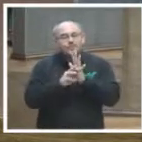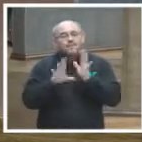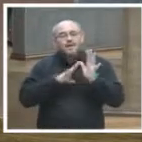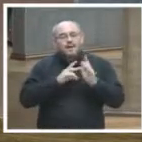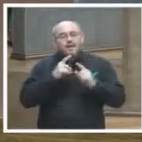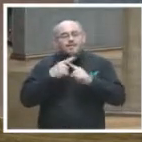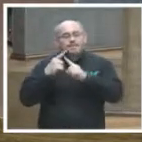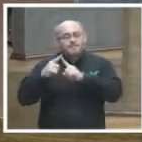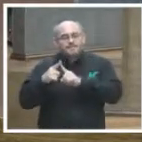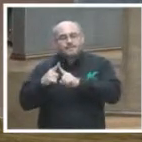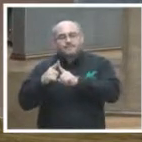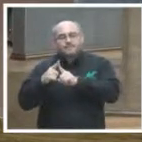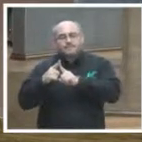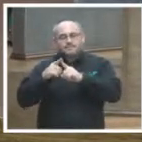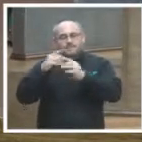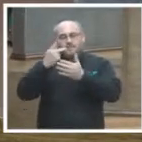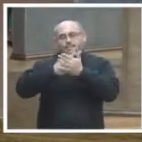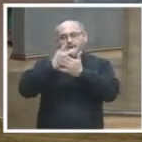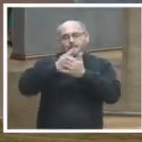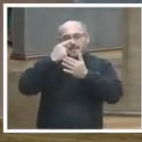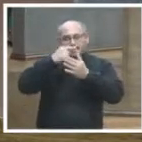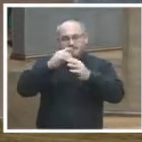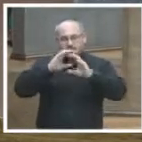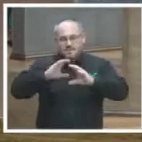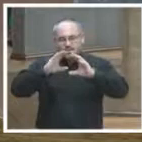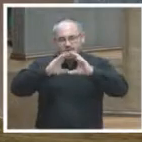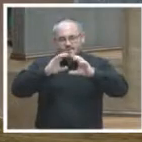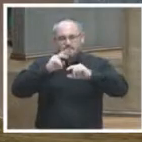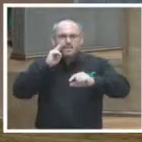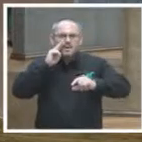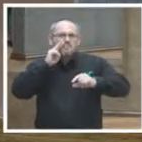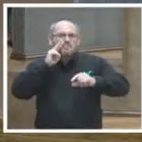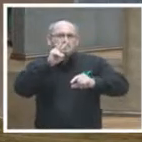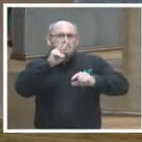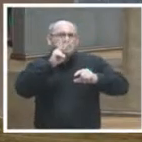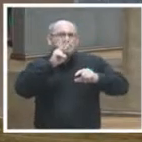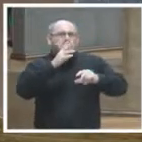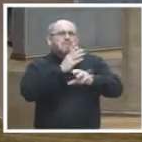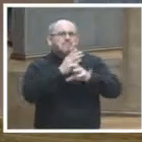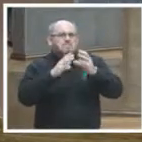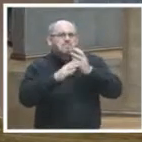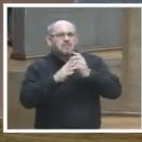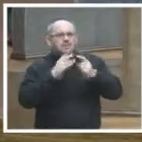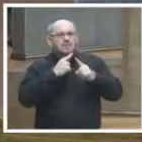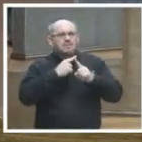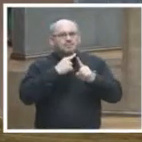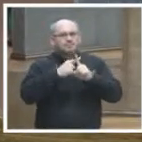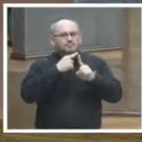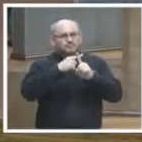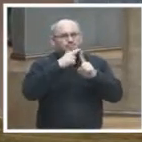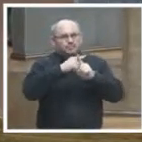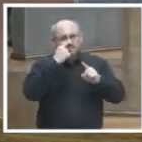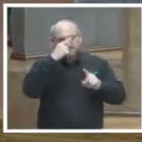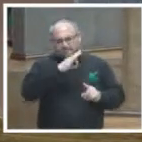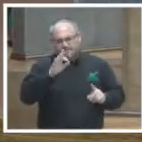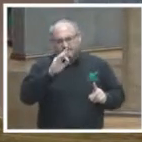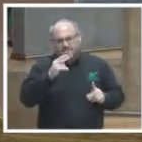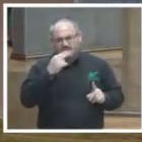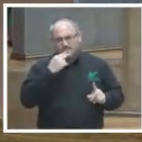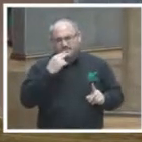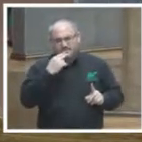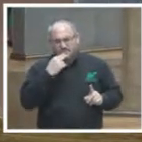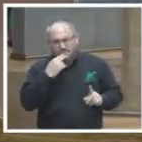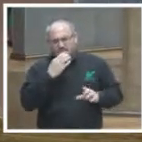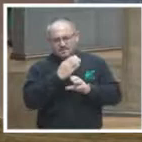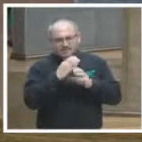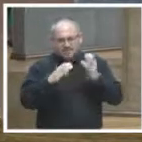de tecnología que permiten visibilizar las ventajas de este uso de las tecnologías de información